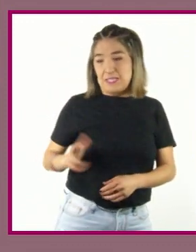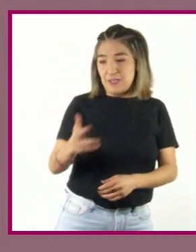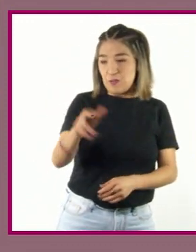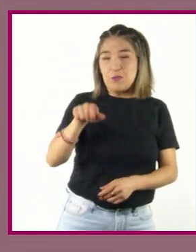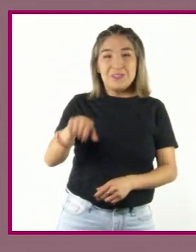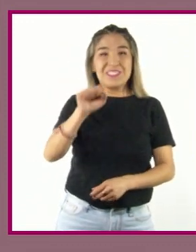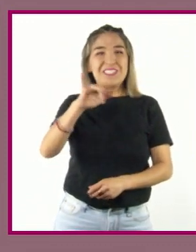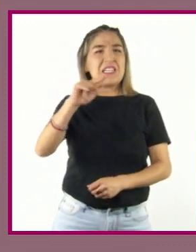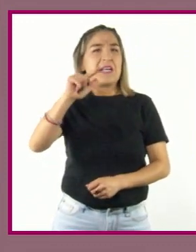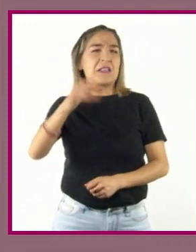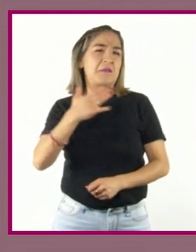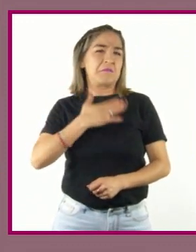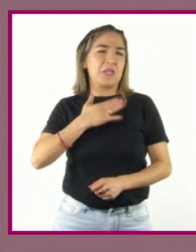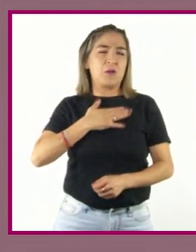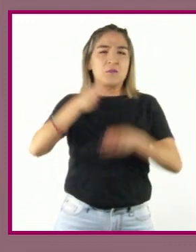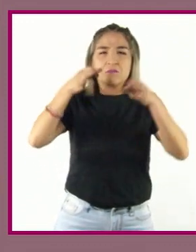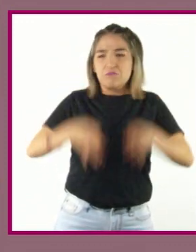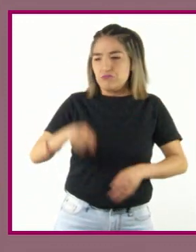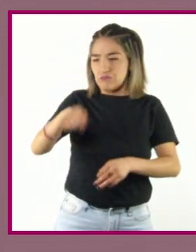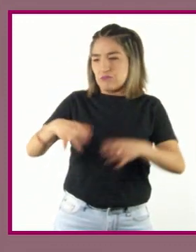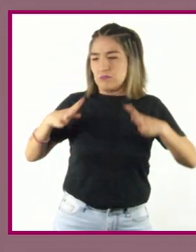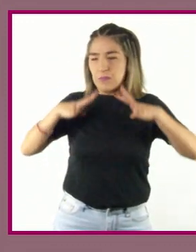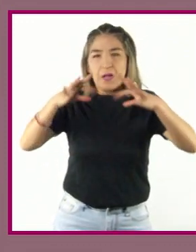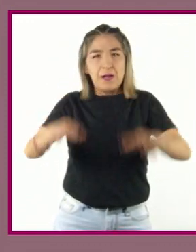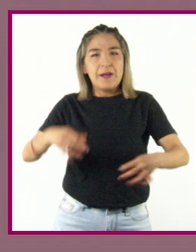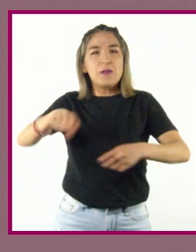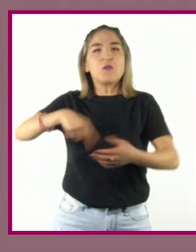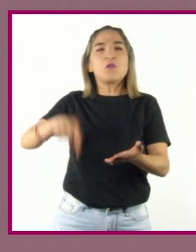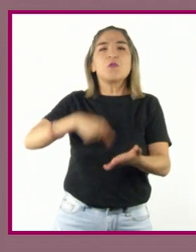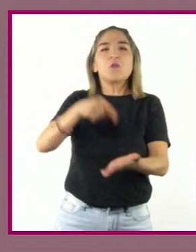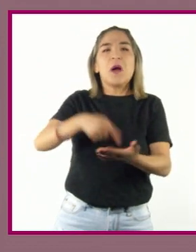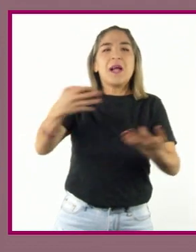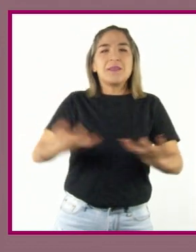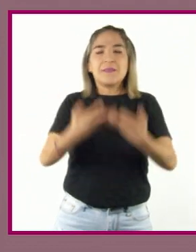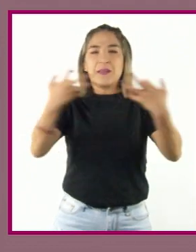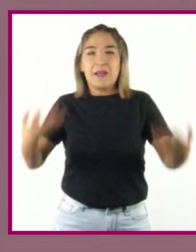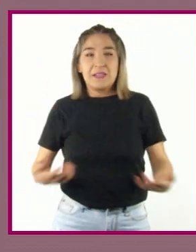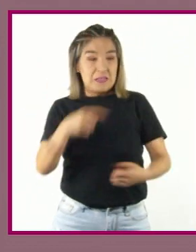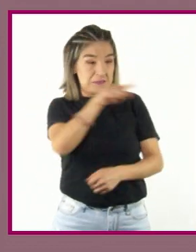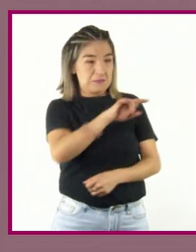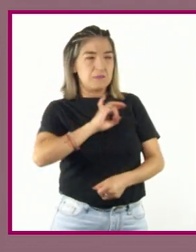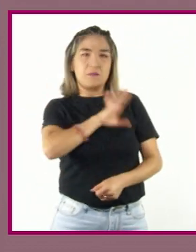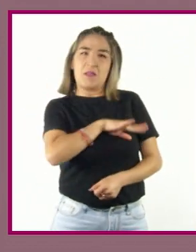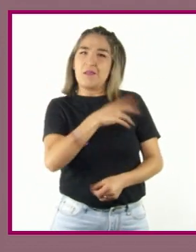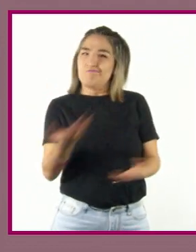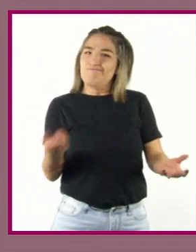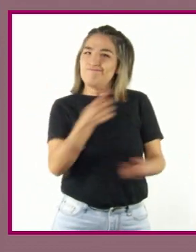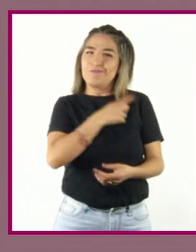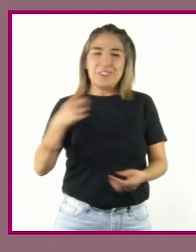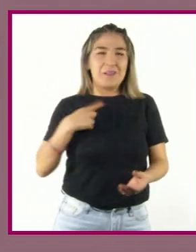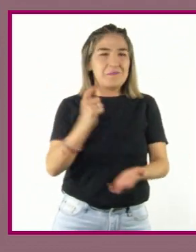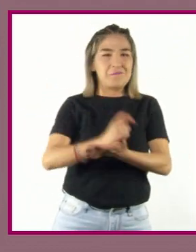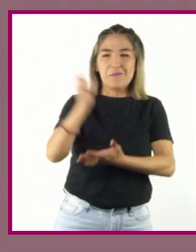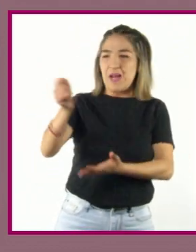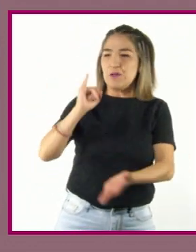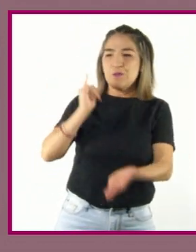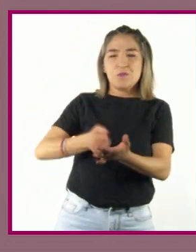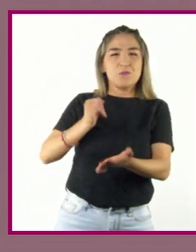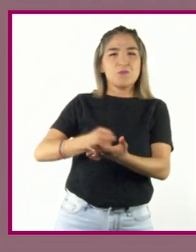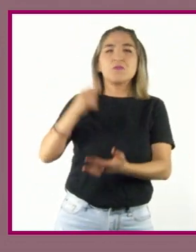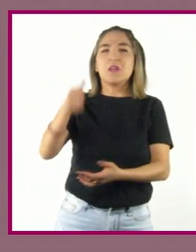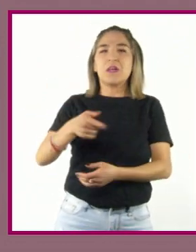porque el río nace en su territorio, por lo cual, argumenta, Chile debe pagar el uso que ha hecho de ella desde